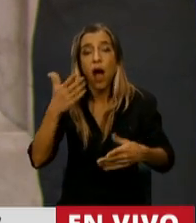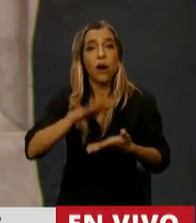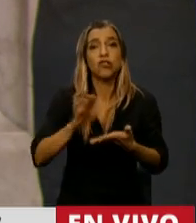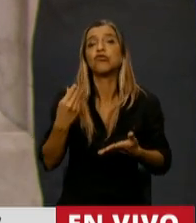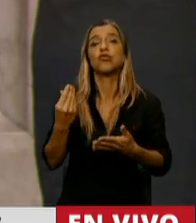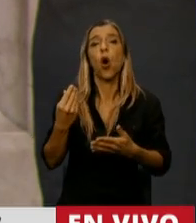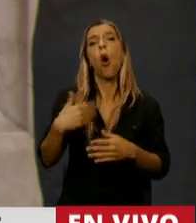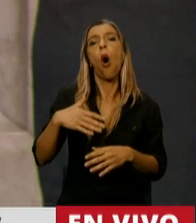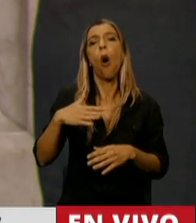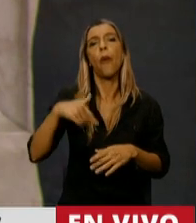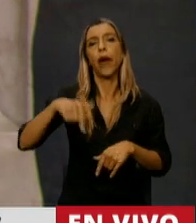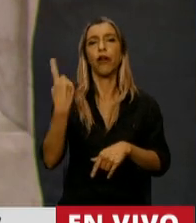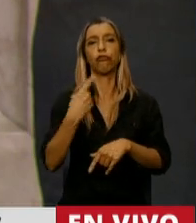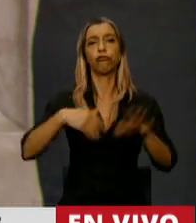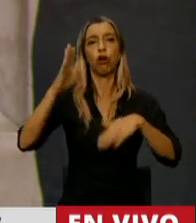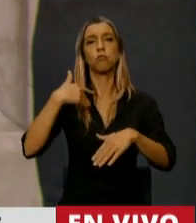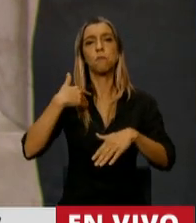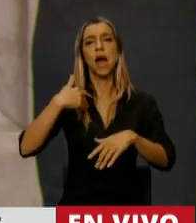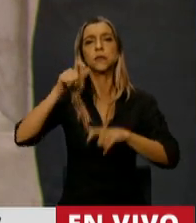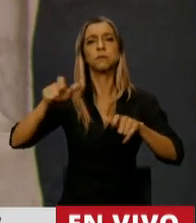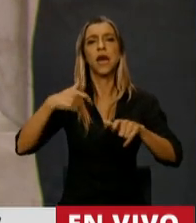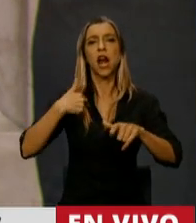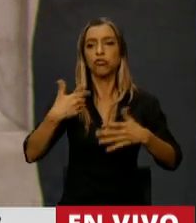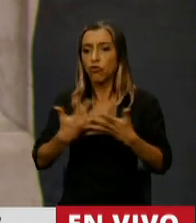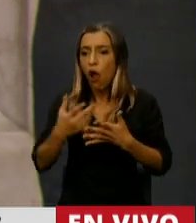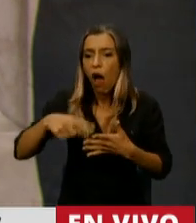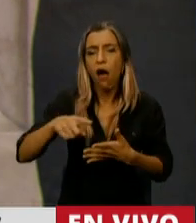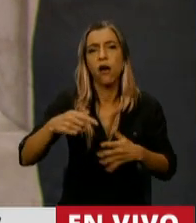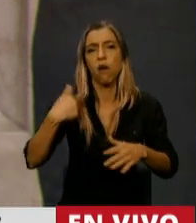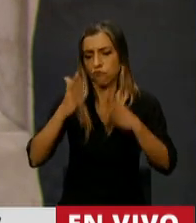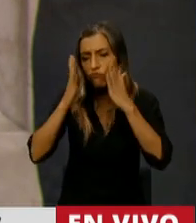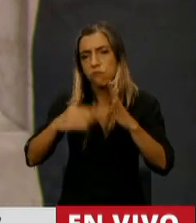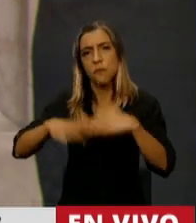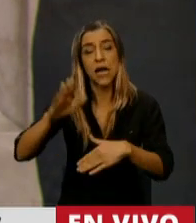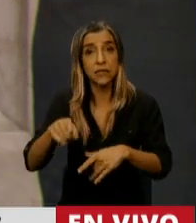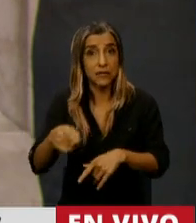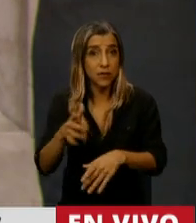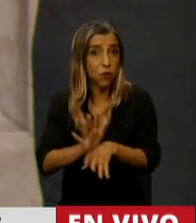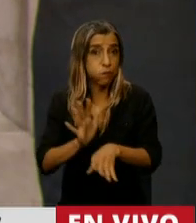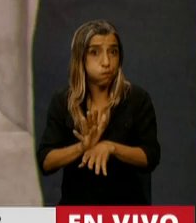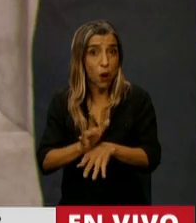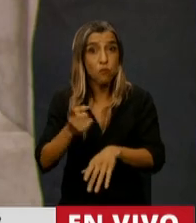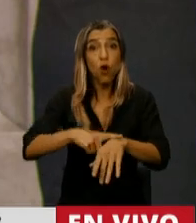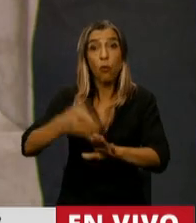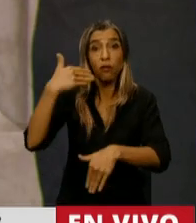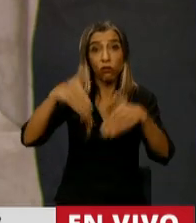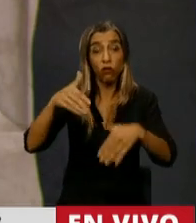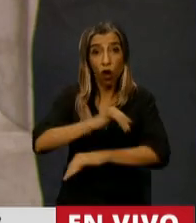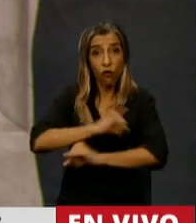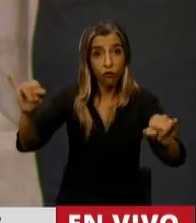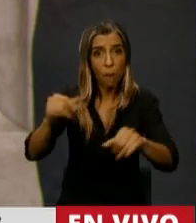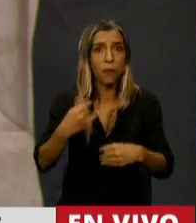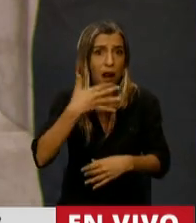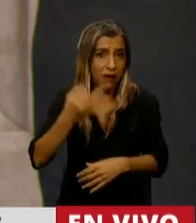los últimos. Acá lo que se está viendo es que fue una verdadera estafa electoral del frente de todos